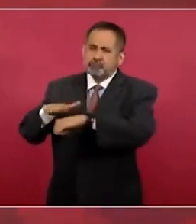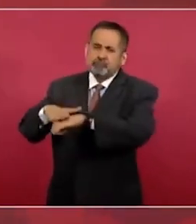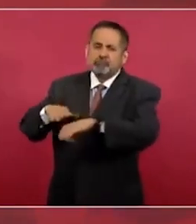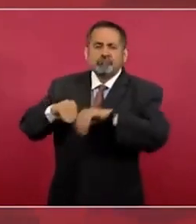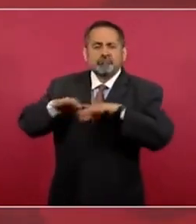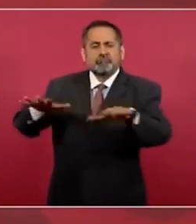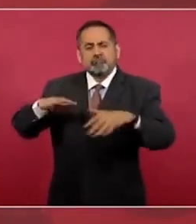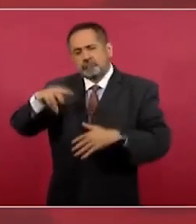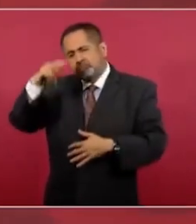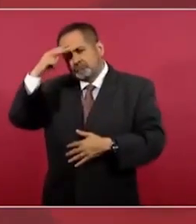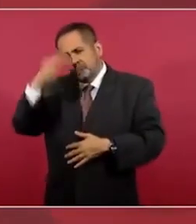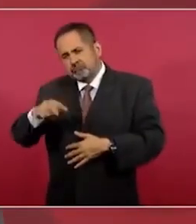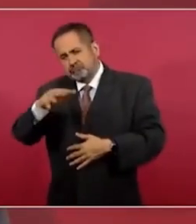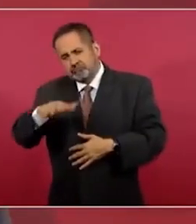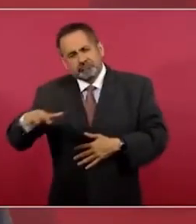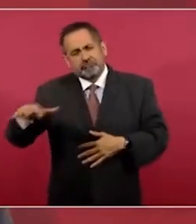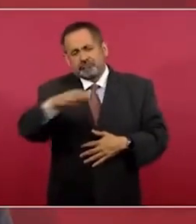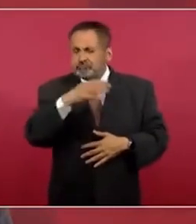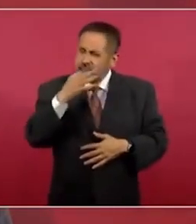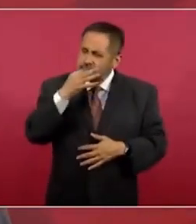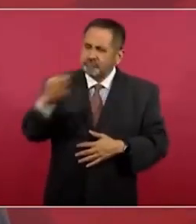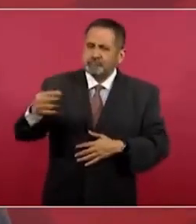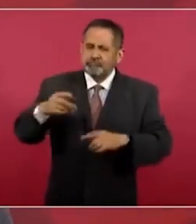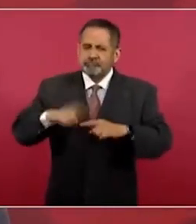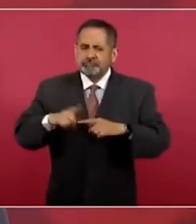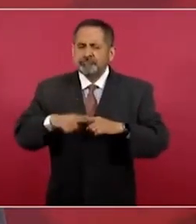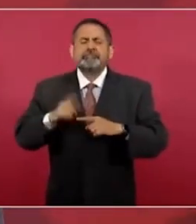sobre este tema?